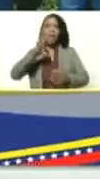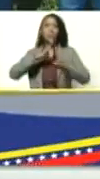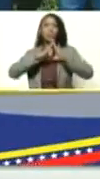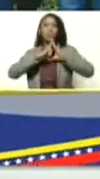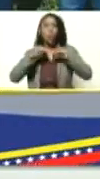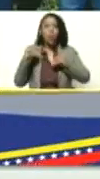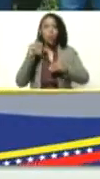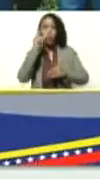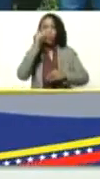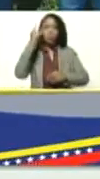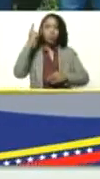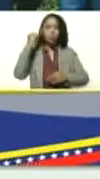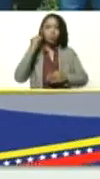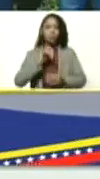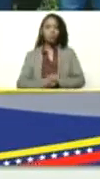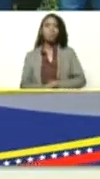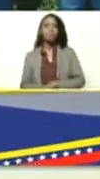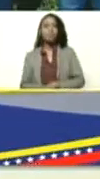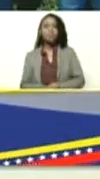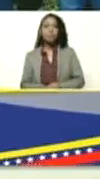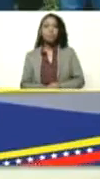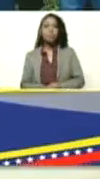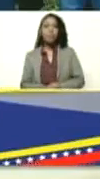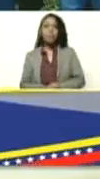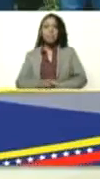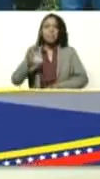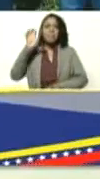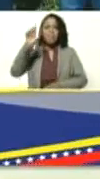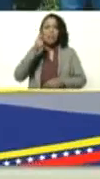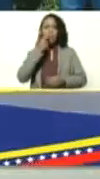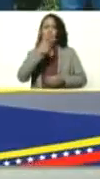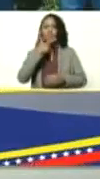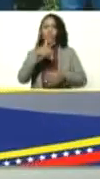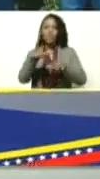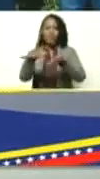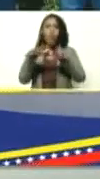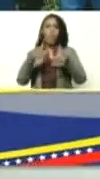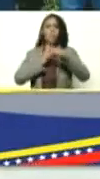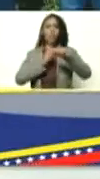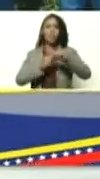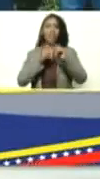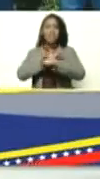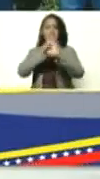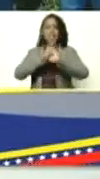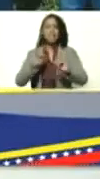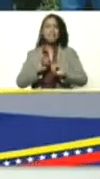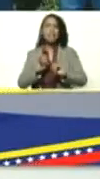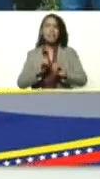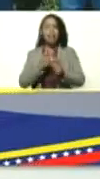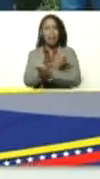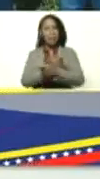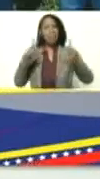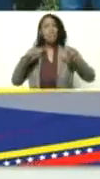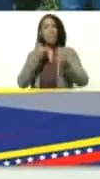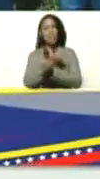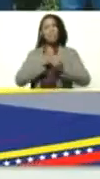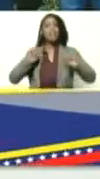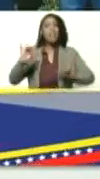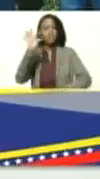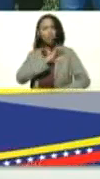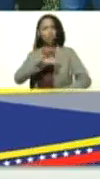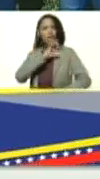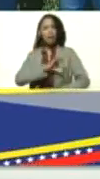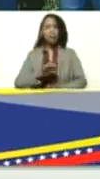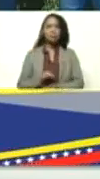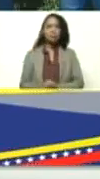patria para todas patria hermosa próspera feliz libera independiente soberana